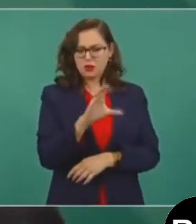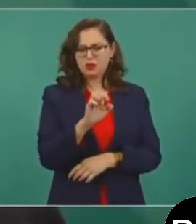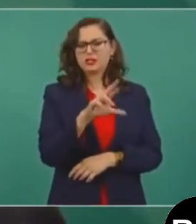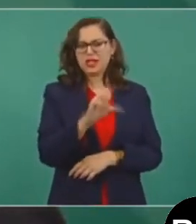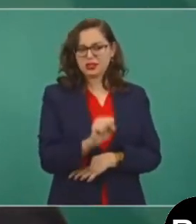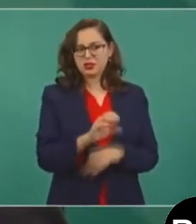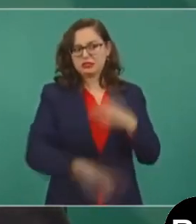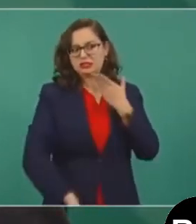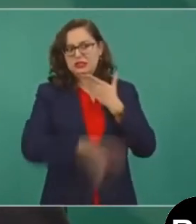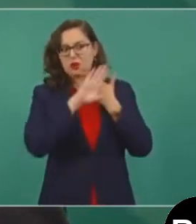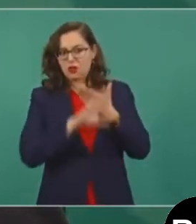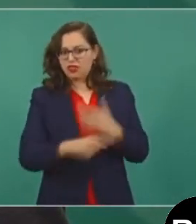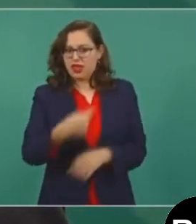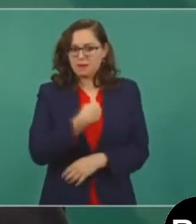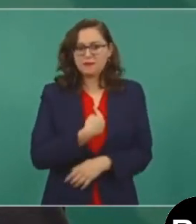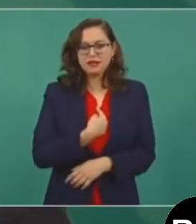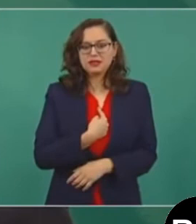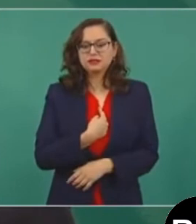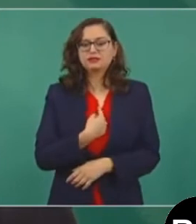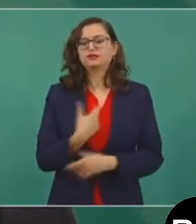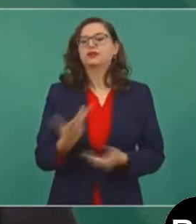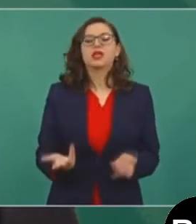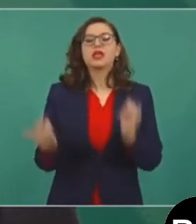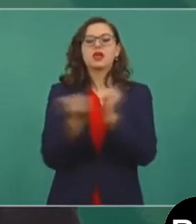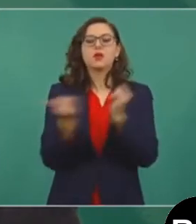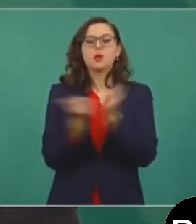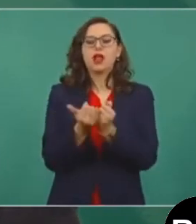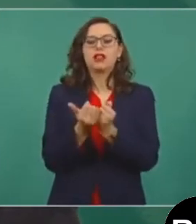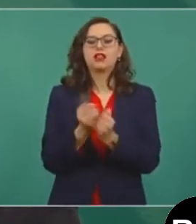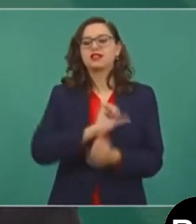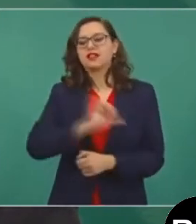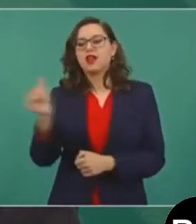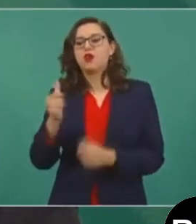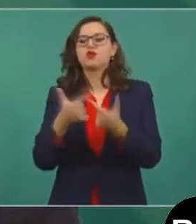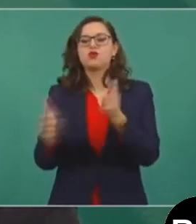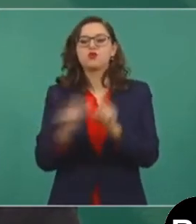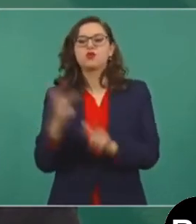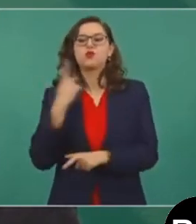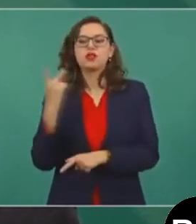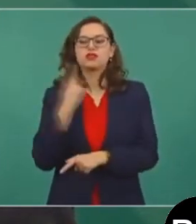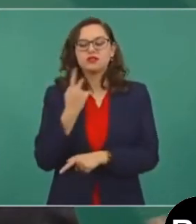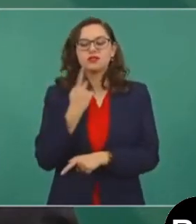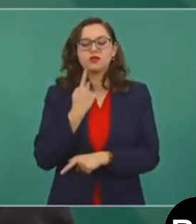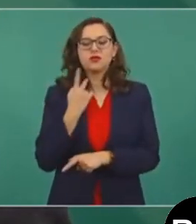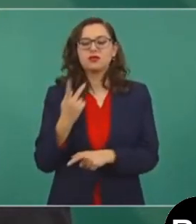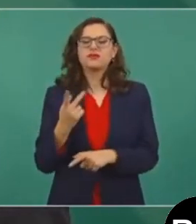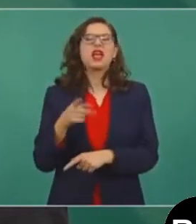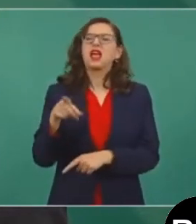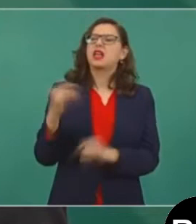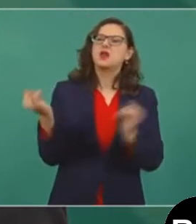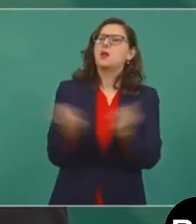cómo justifican de que somos lo mismo, de que es igual.